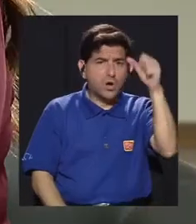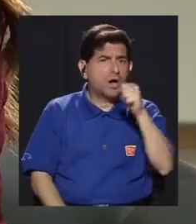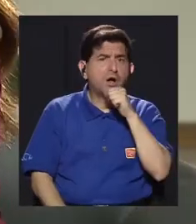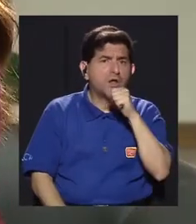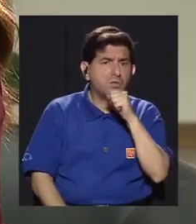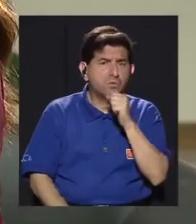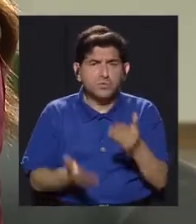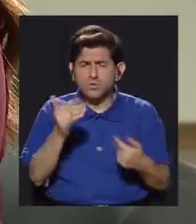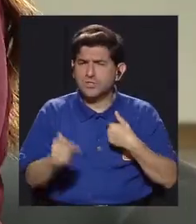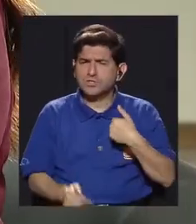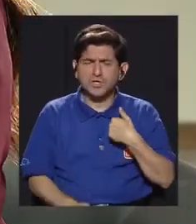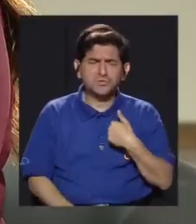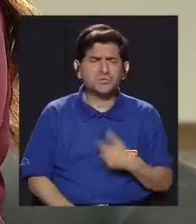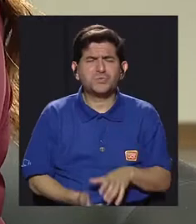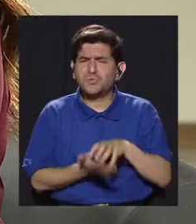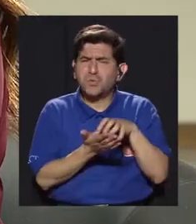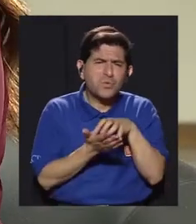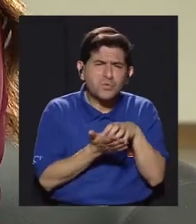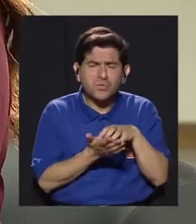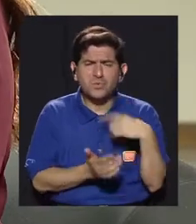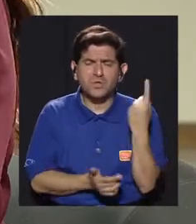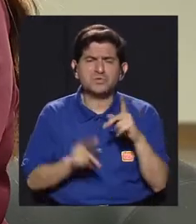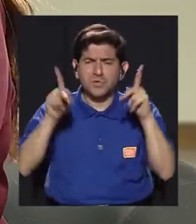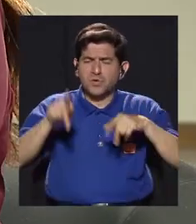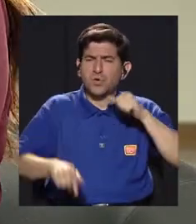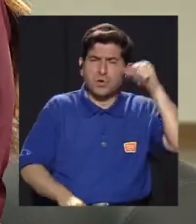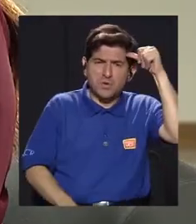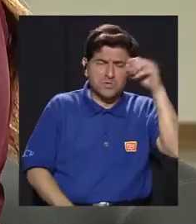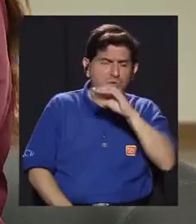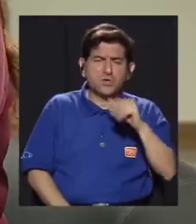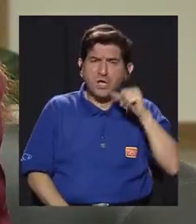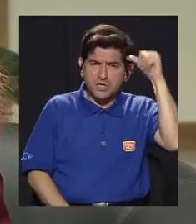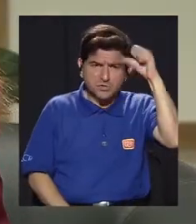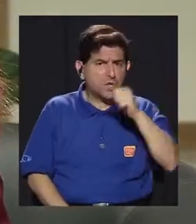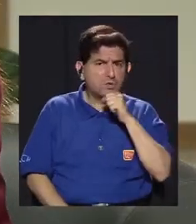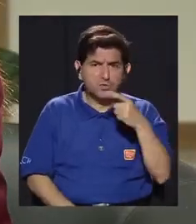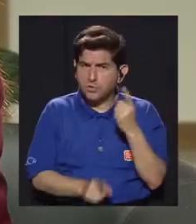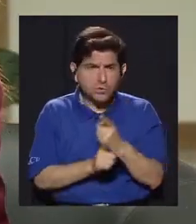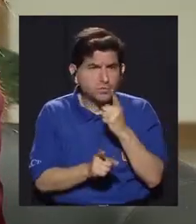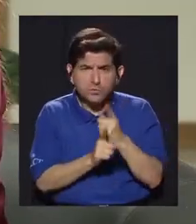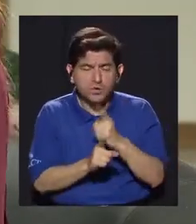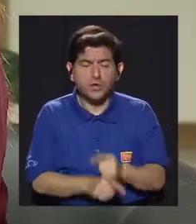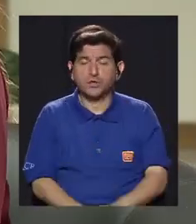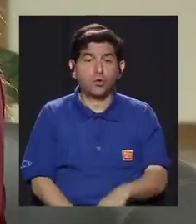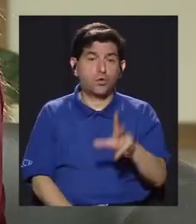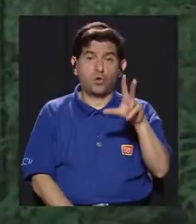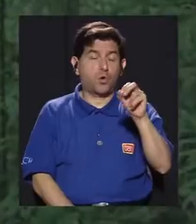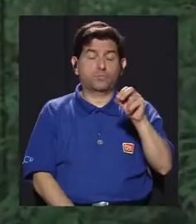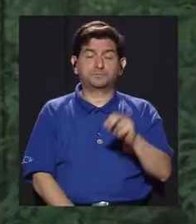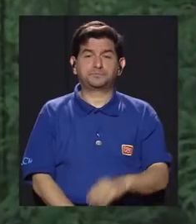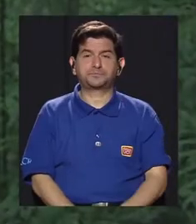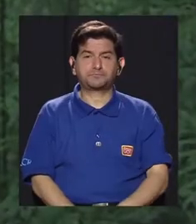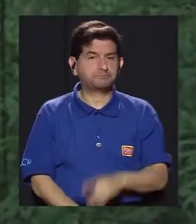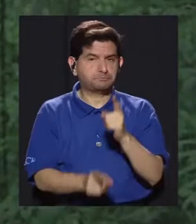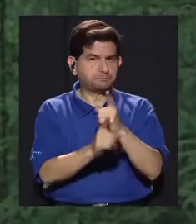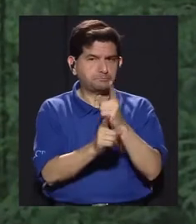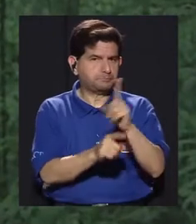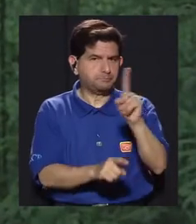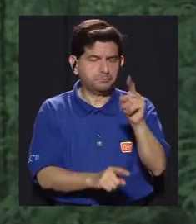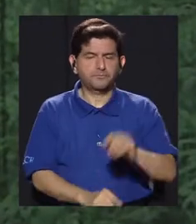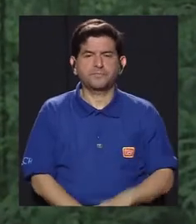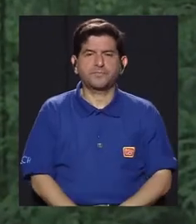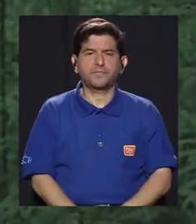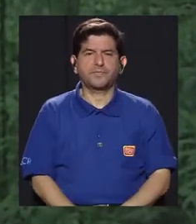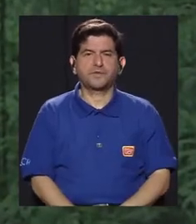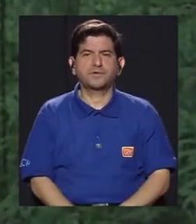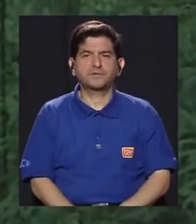o solo adultos mayores porque tal vez uno se queda con la idea de que solo personas adultas o adultas mayores y veo que no es así. No, en efecto no